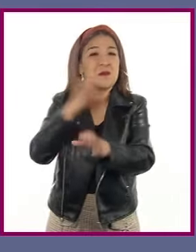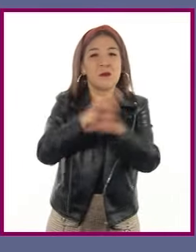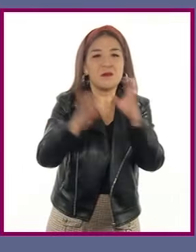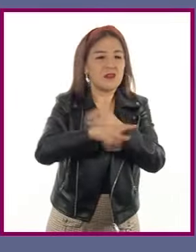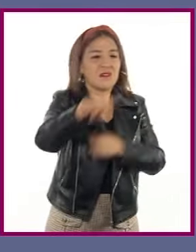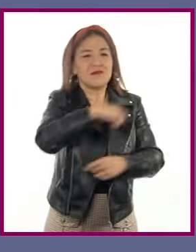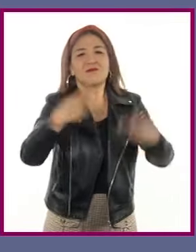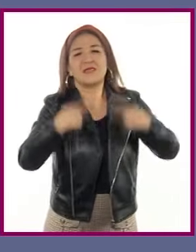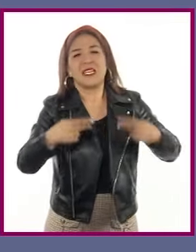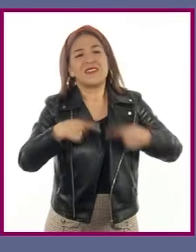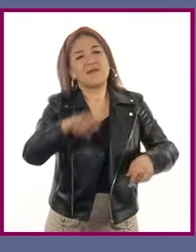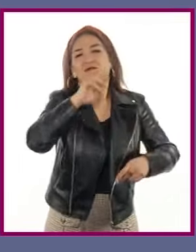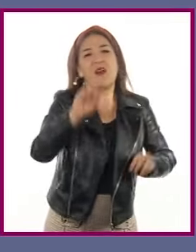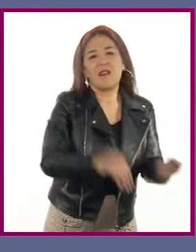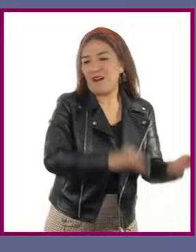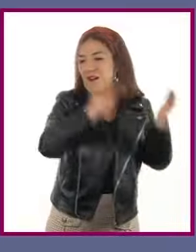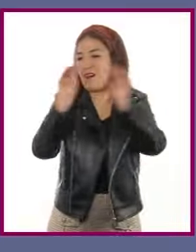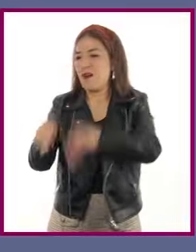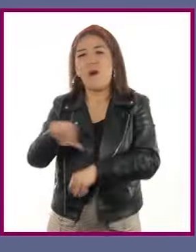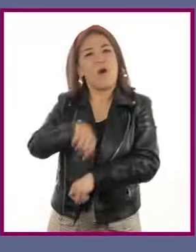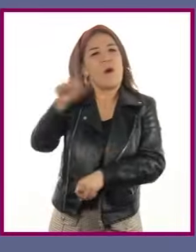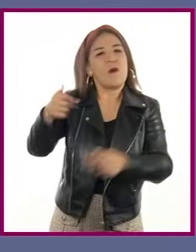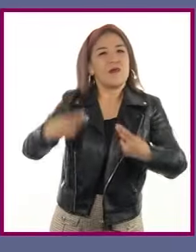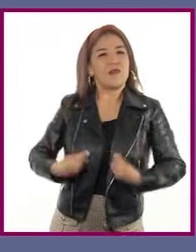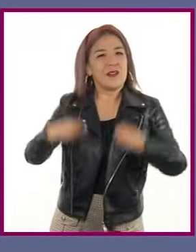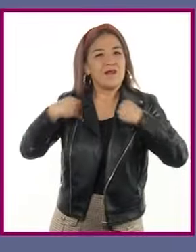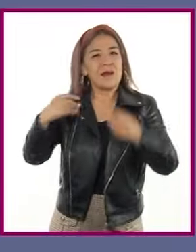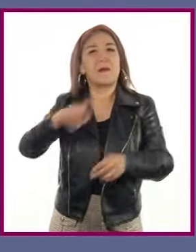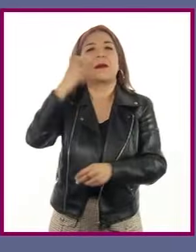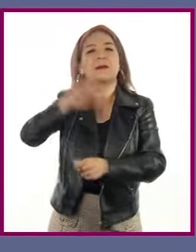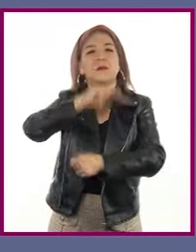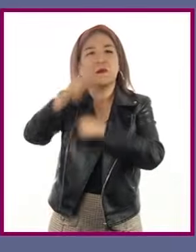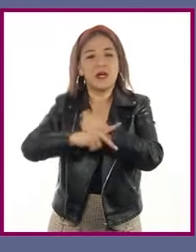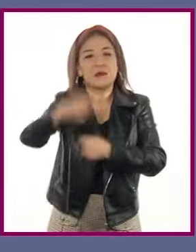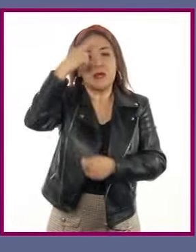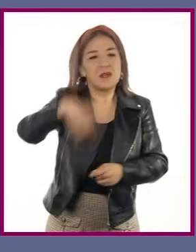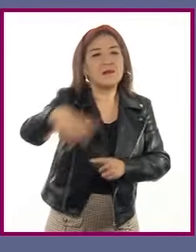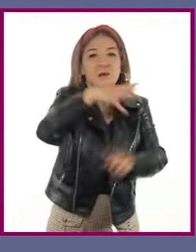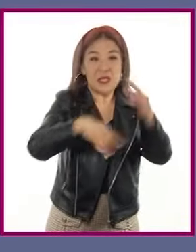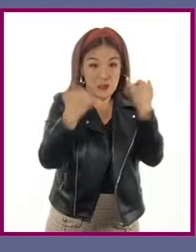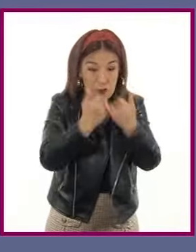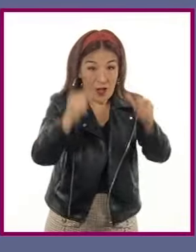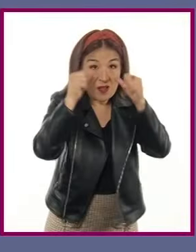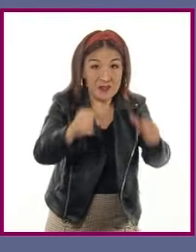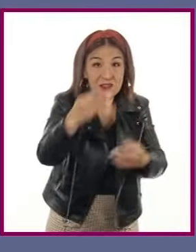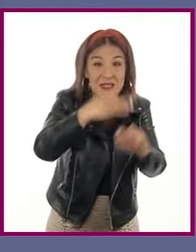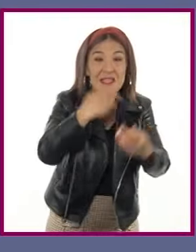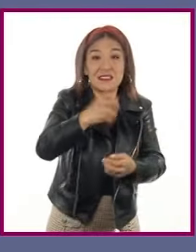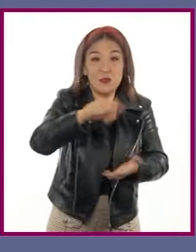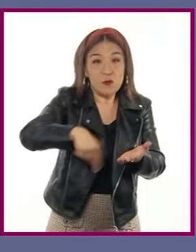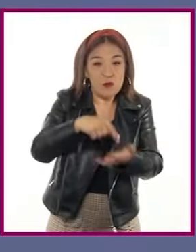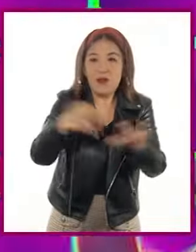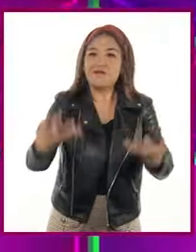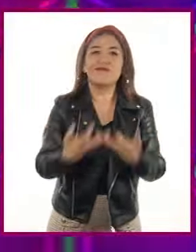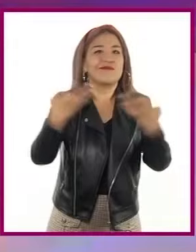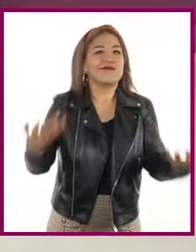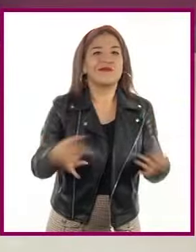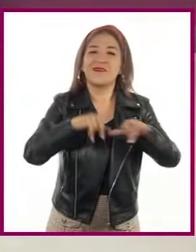habitantes. Todos estos factores en conjunto influyen en la distribución desigual de la población en el espacio geográfico.